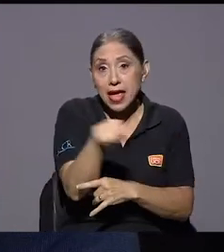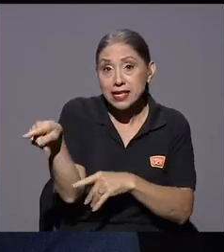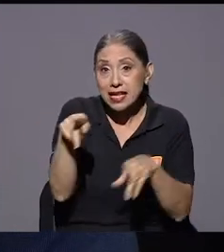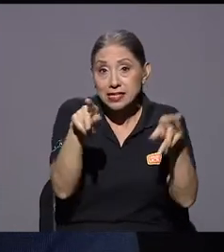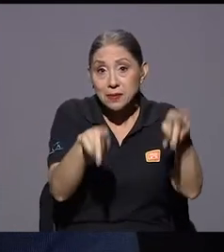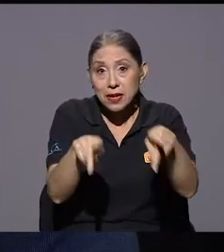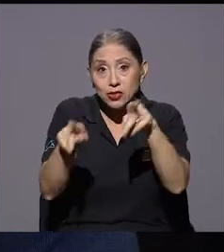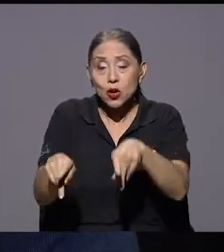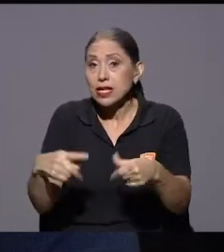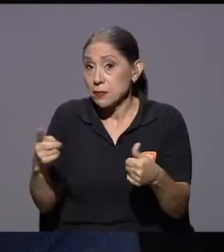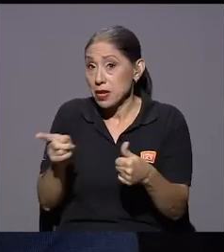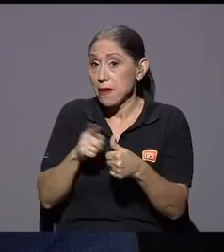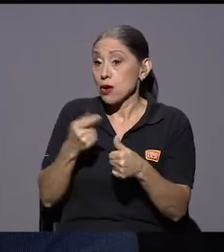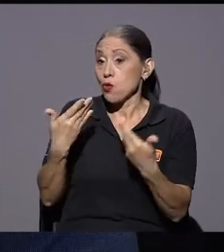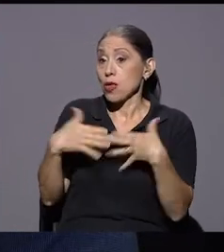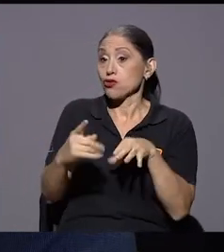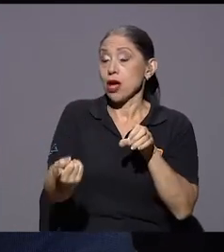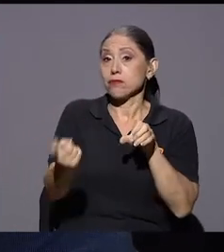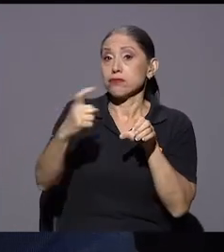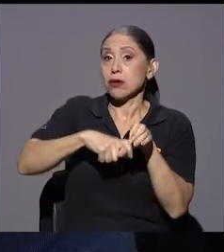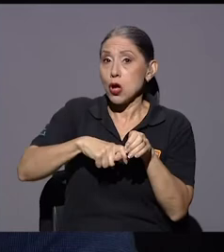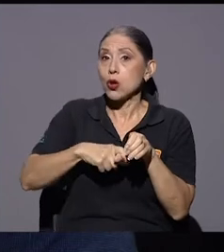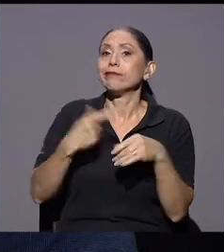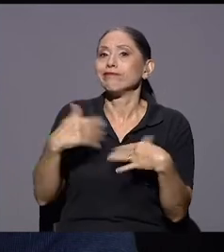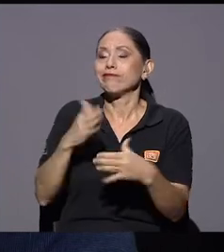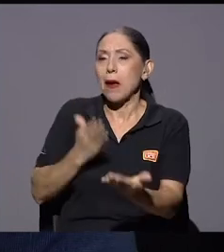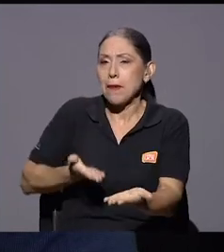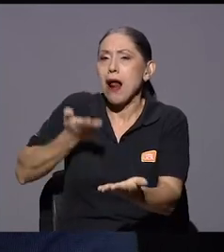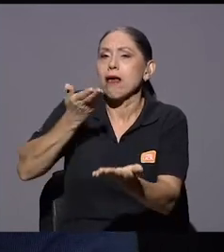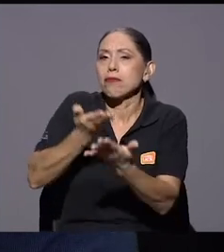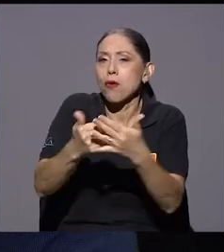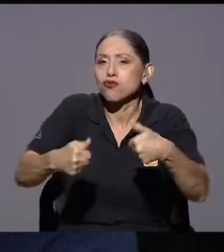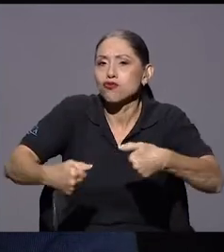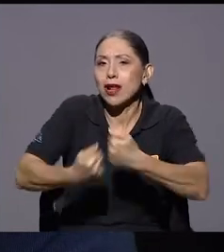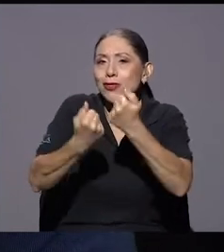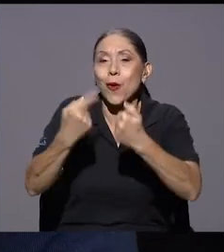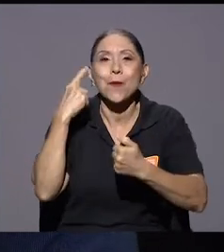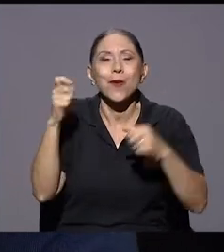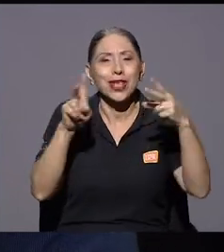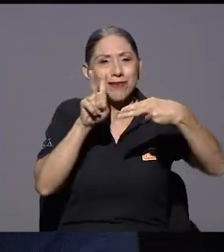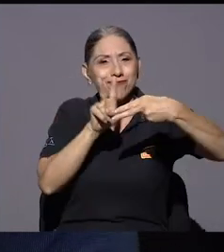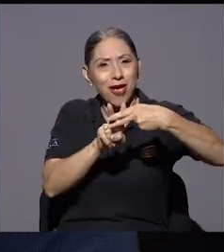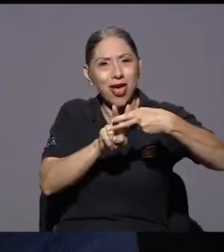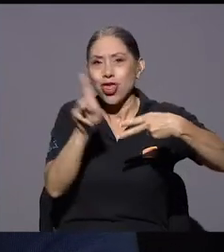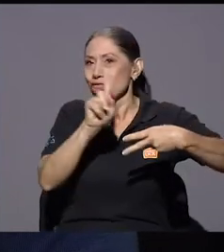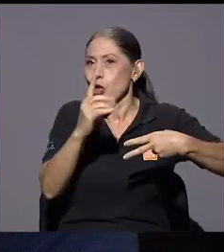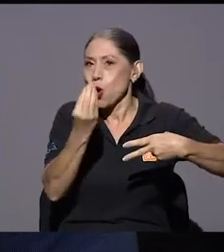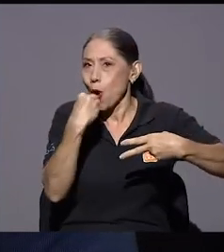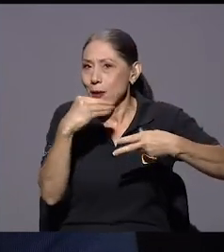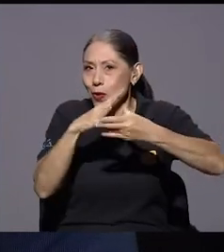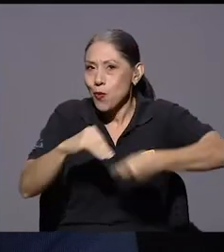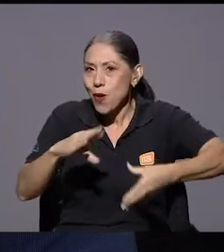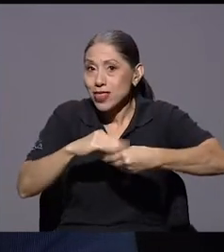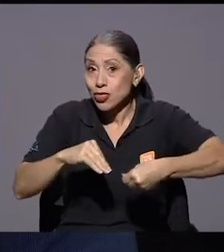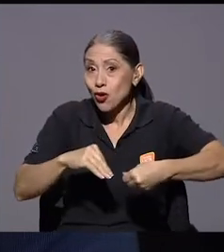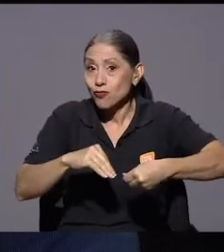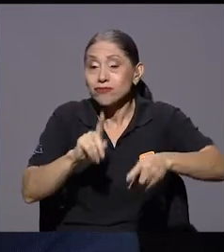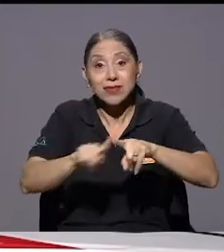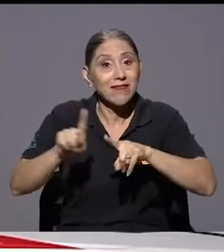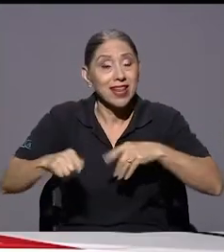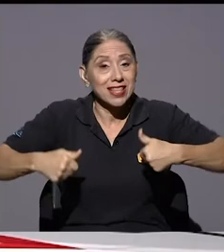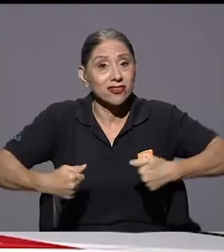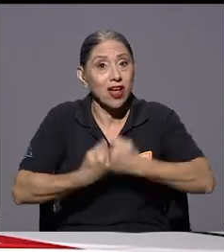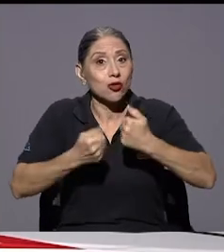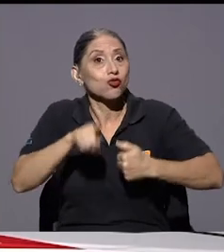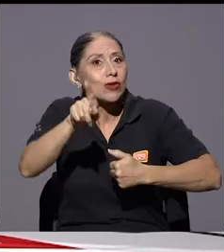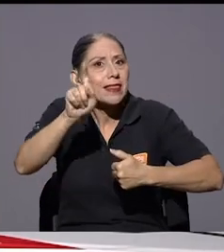obviamente se les plantea todo un reto digamos porque No Coma Cuento tenía varios retos uno es que tenés que actuar rápido o sea porque